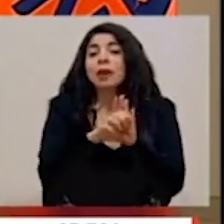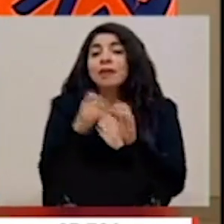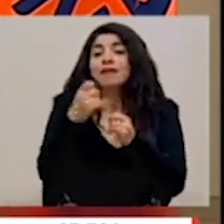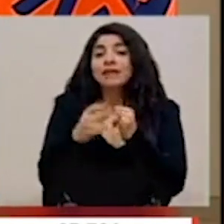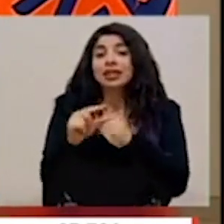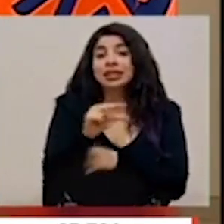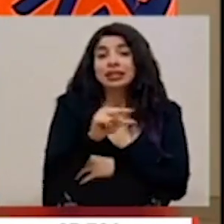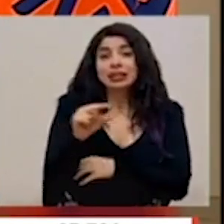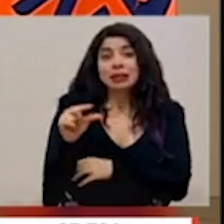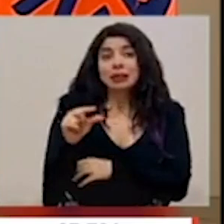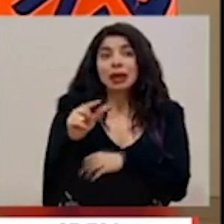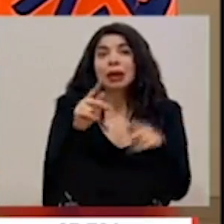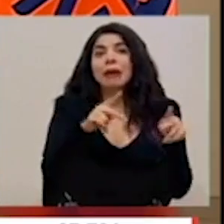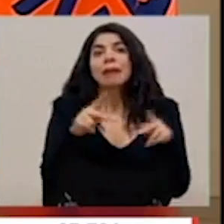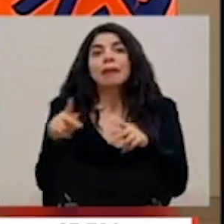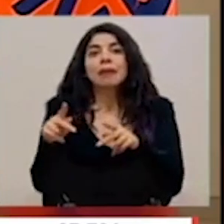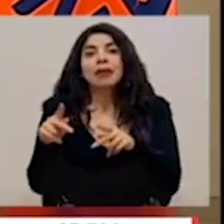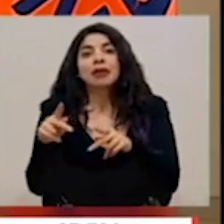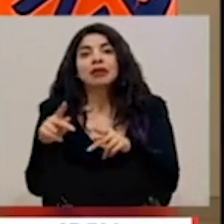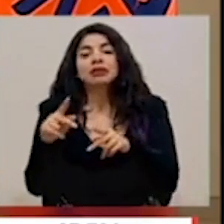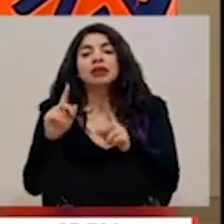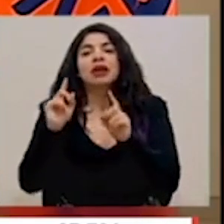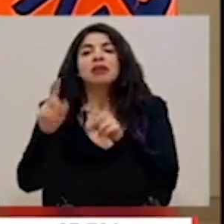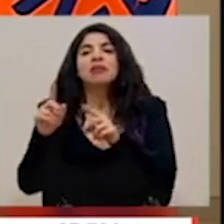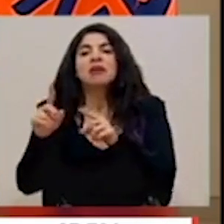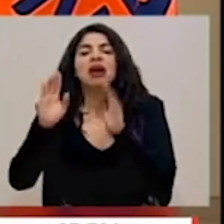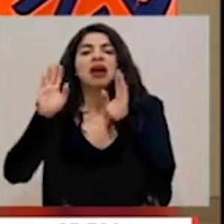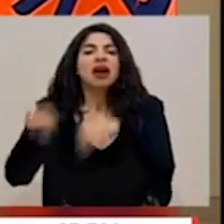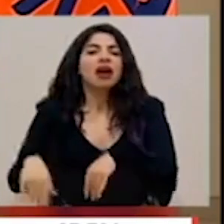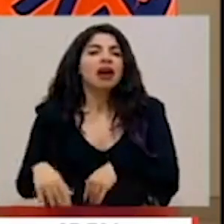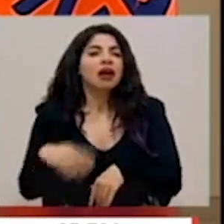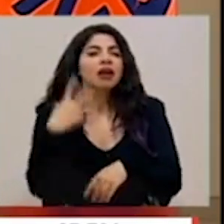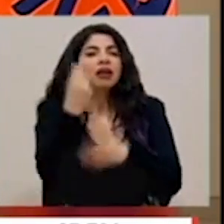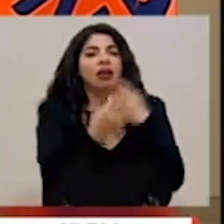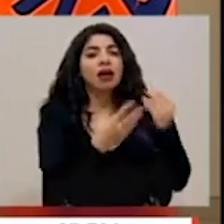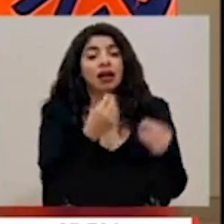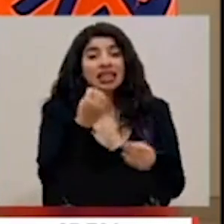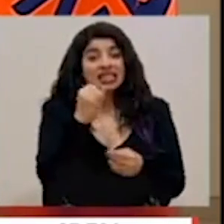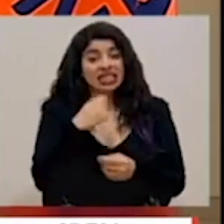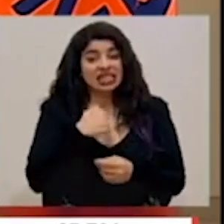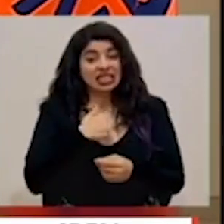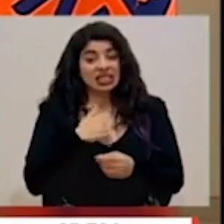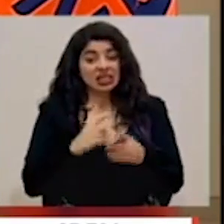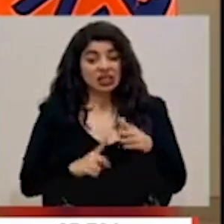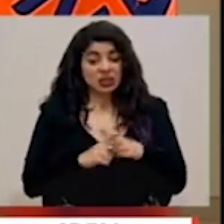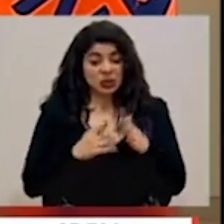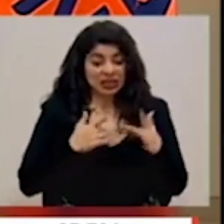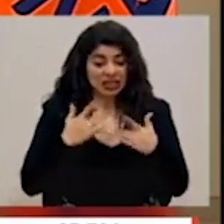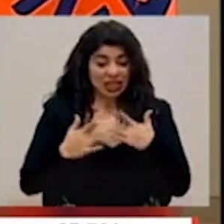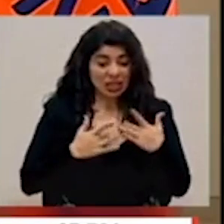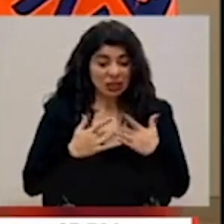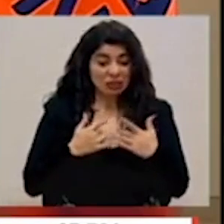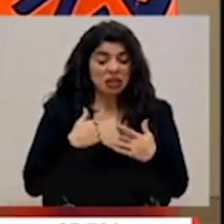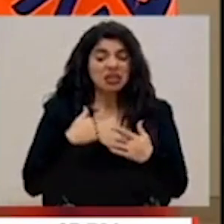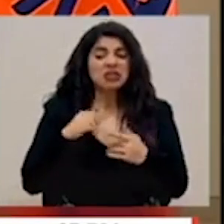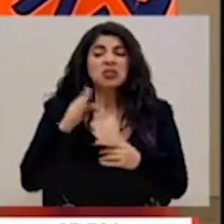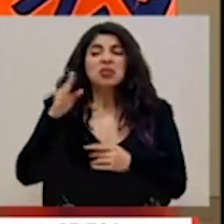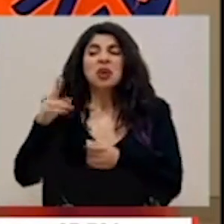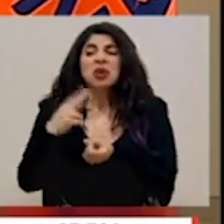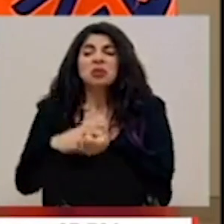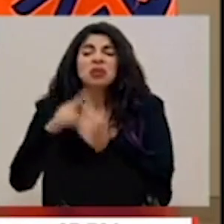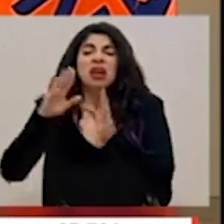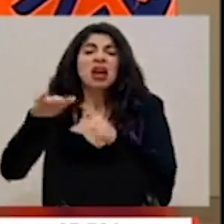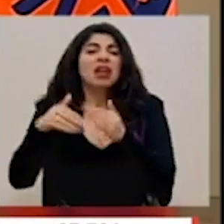fines de semana, también dejan de consultar. ¿Y qué es lo que pasa? Que si yo estoy con síntomas y me tardo en ir a la consulta,